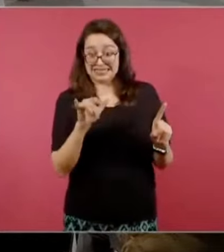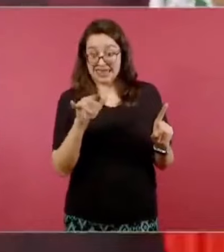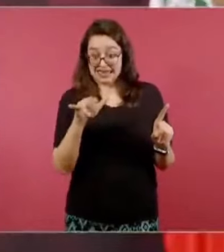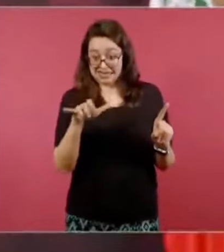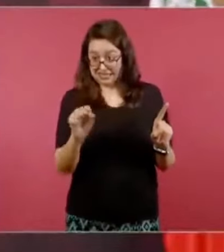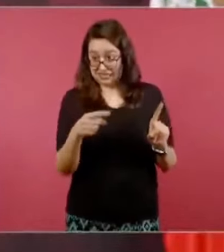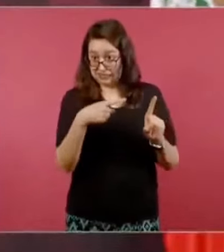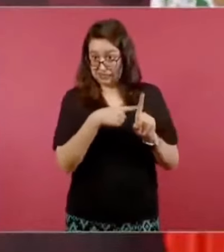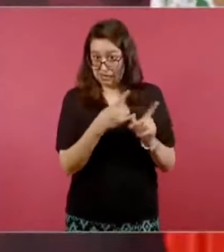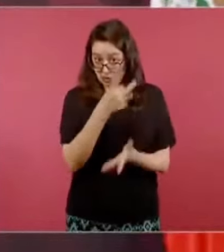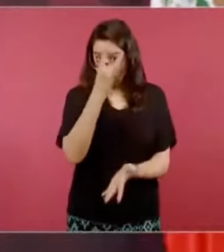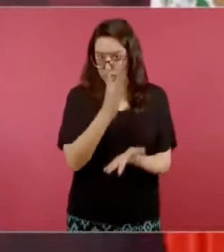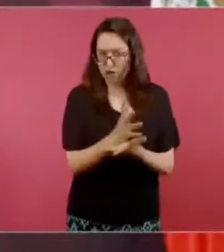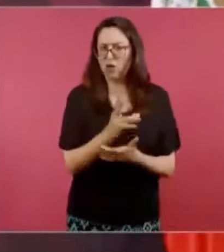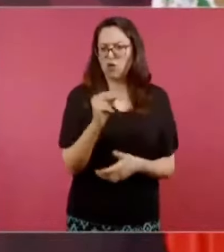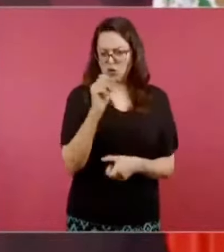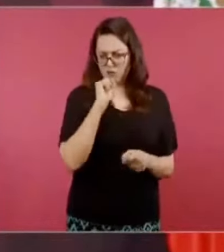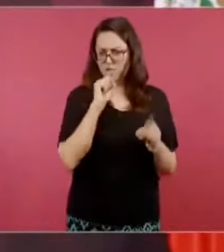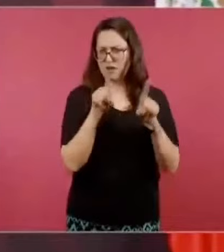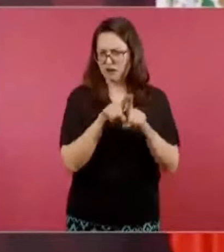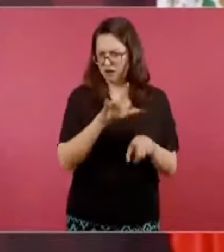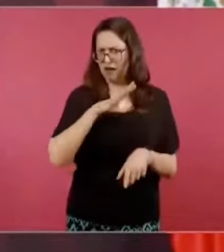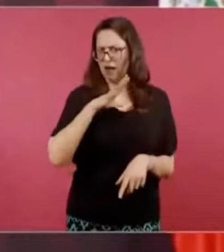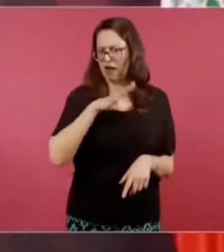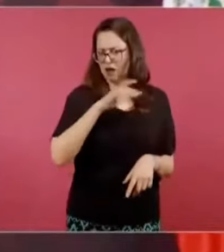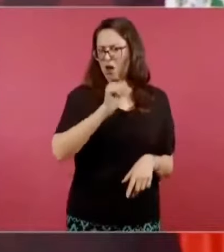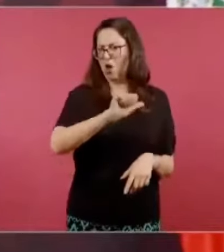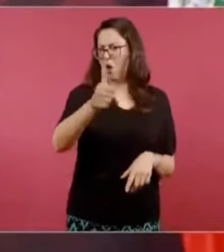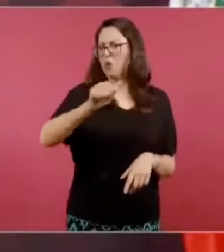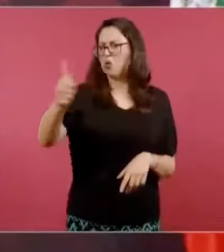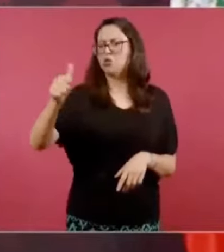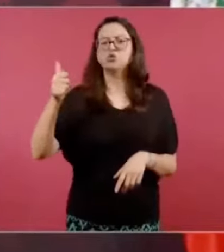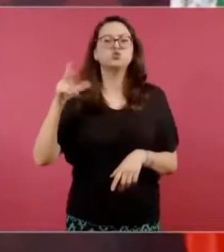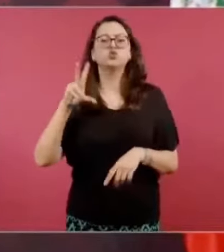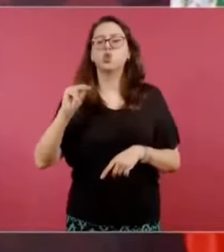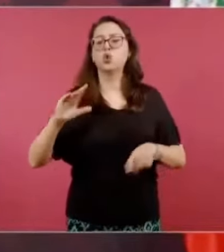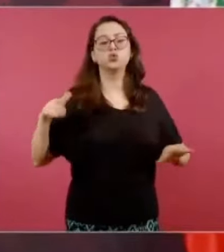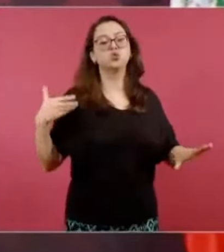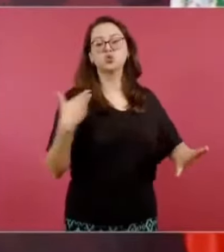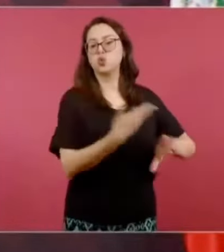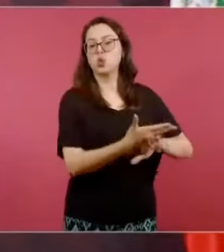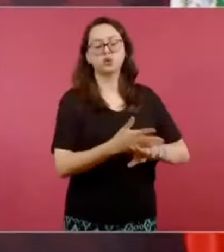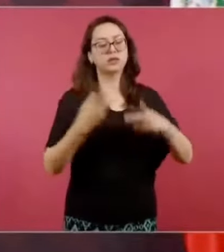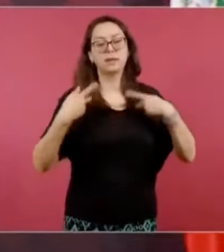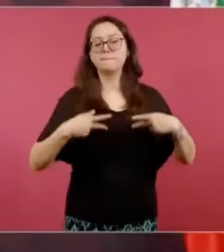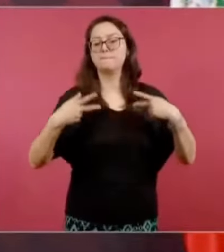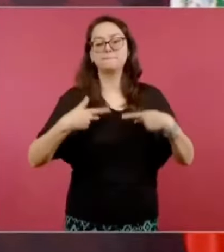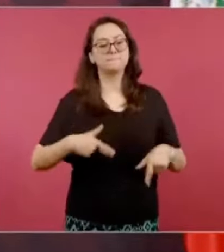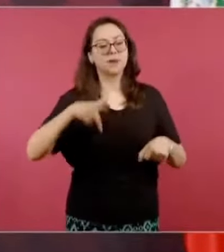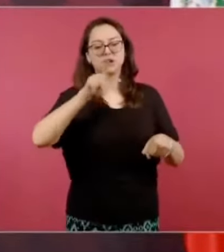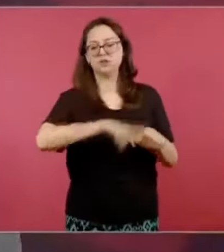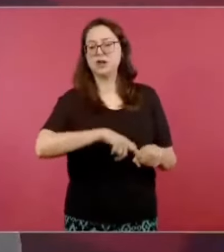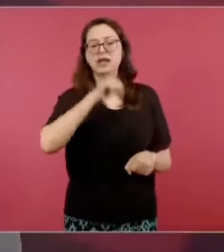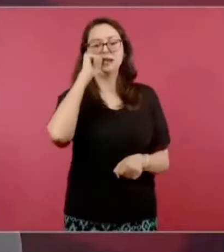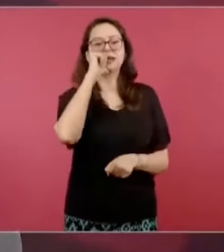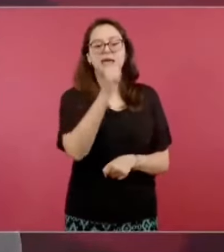enemigos ni quiero tenerlos y no odio, por eso soy muy feliz,